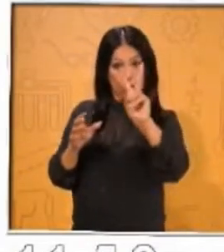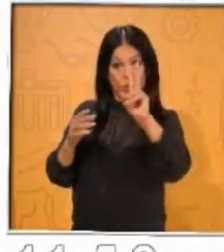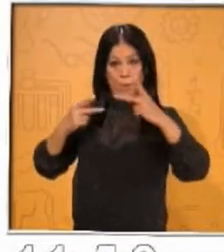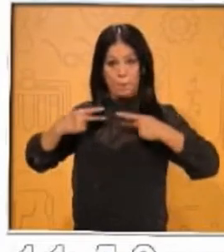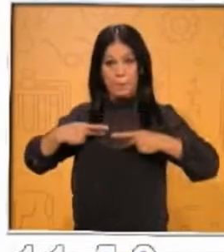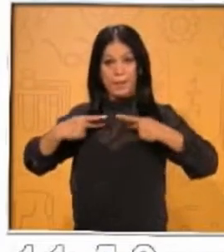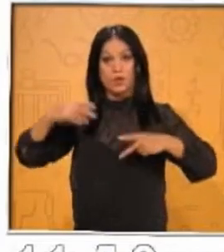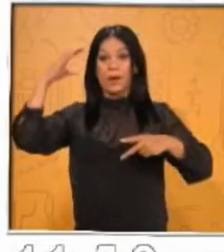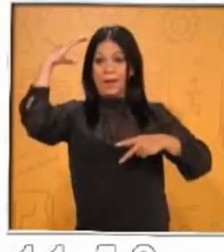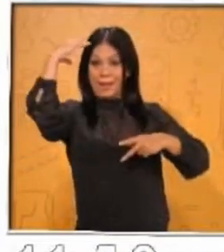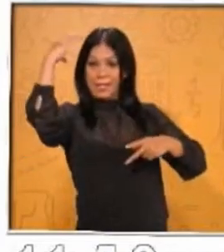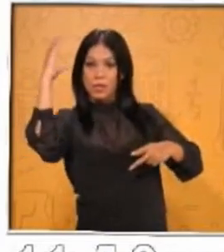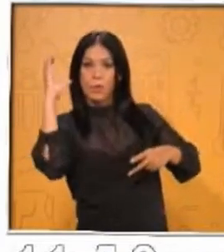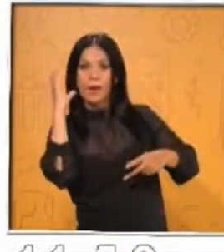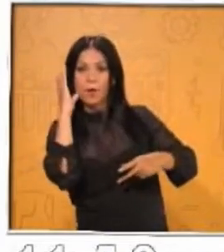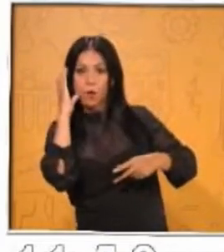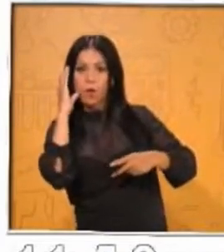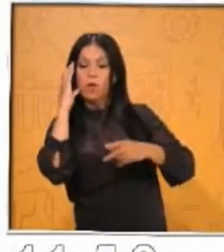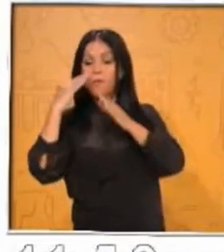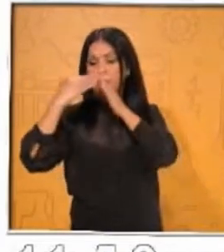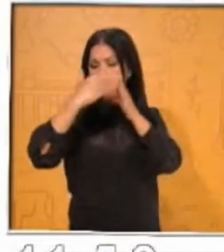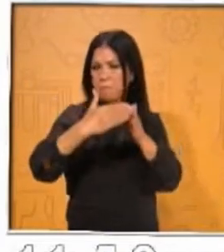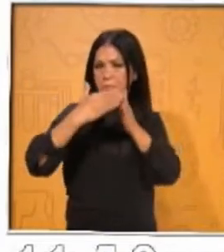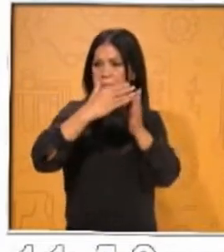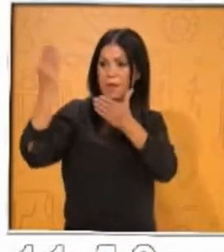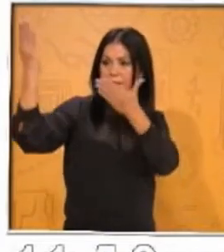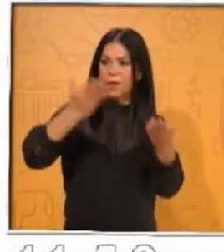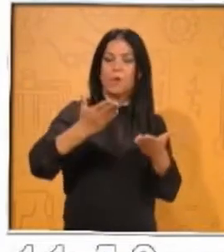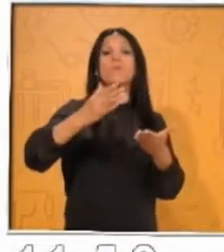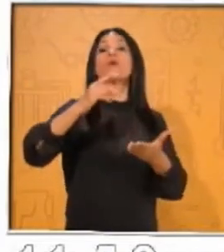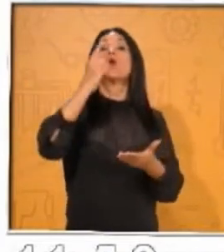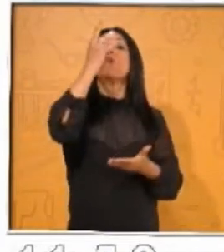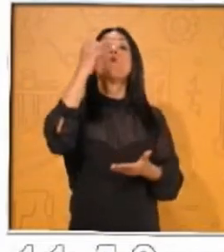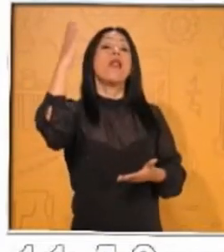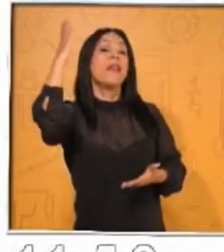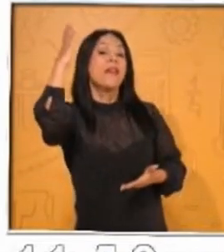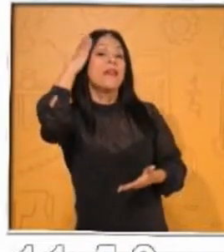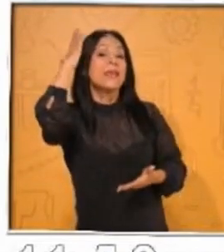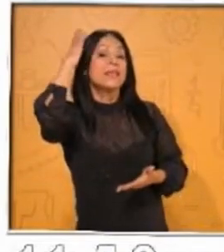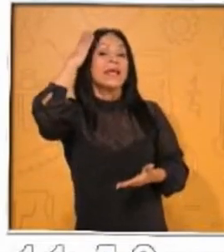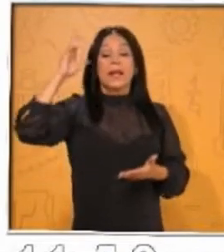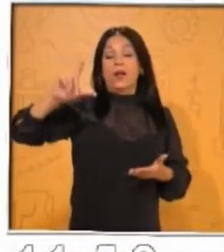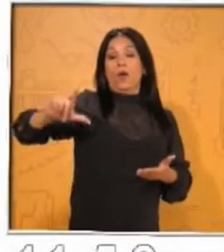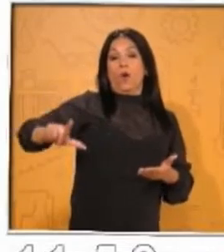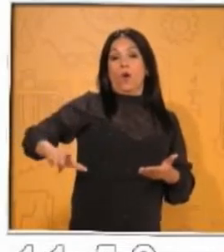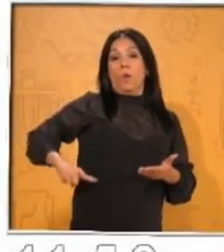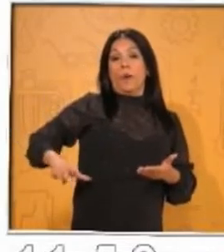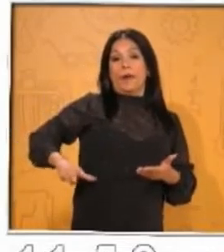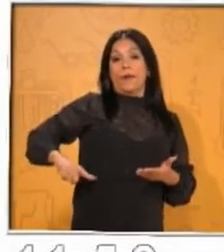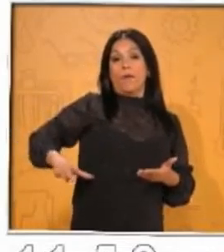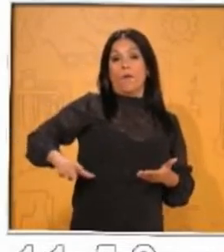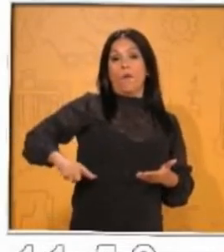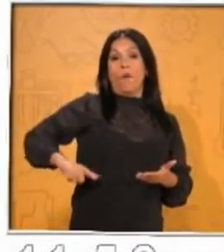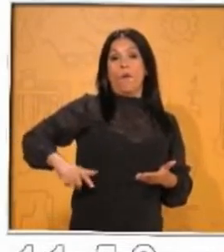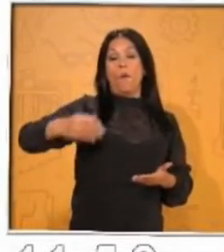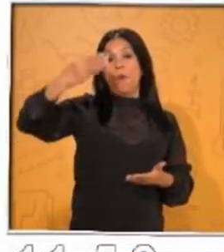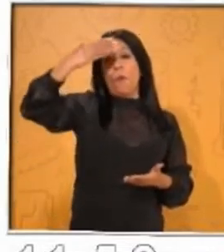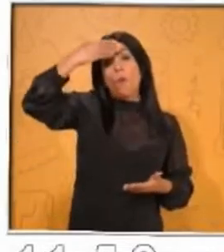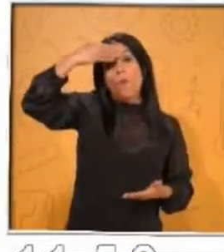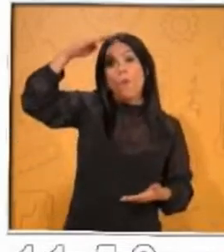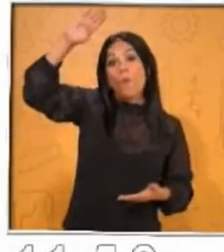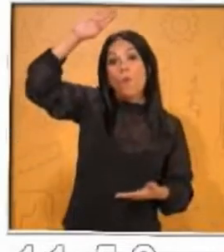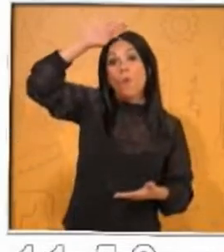Colón, el que llegó a América, y Diego Velázquez, el primer gobernador de Cuba. De ahí, de esa